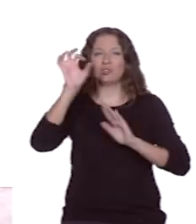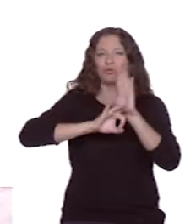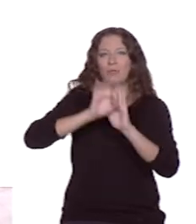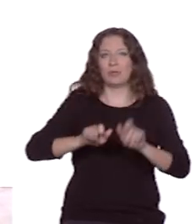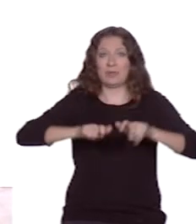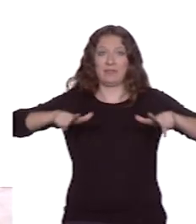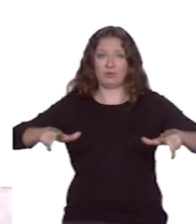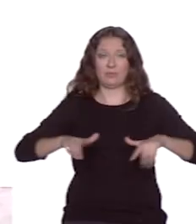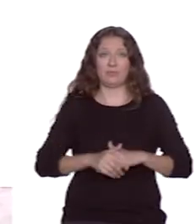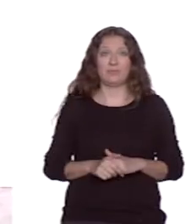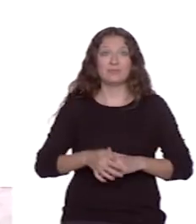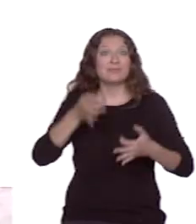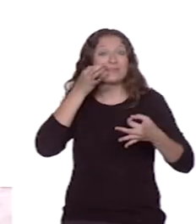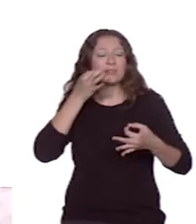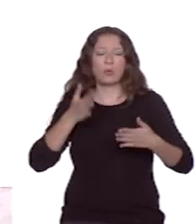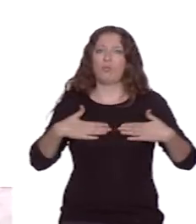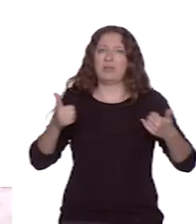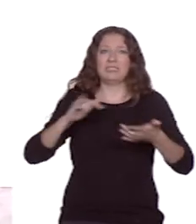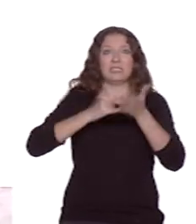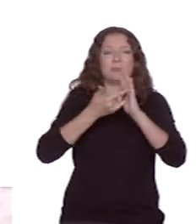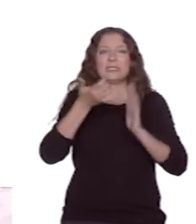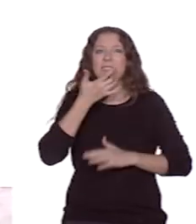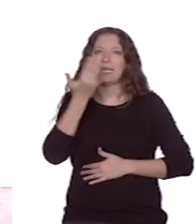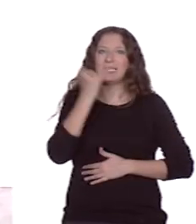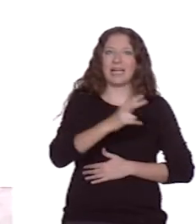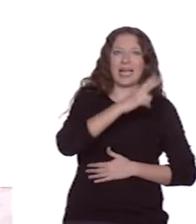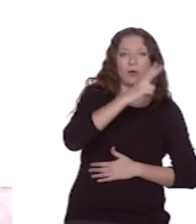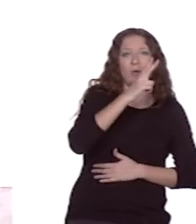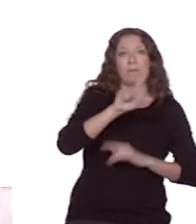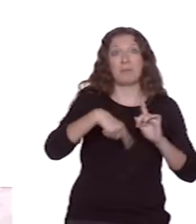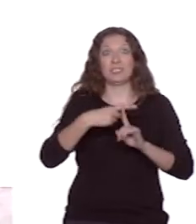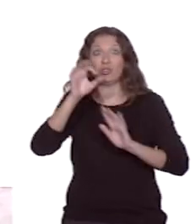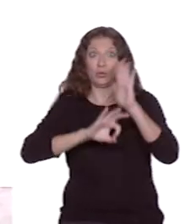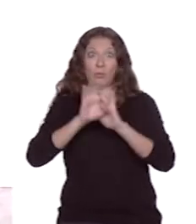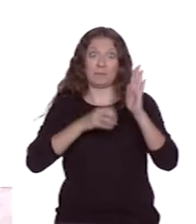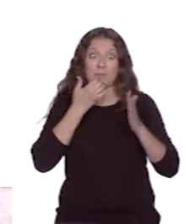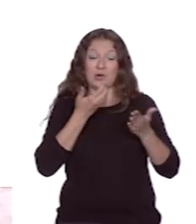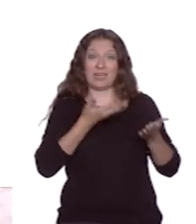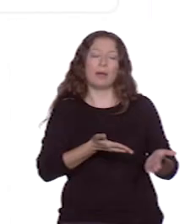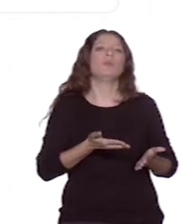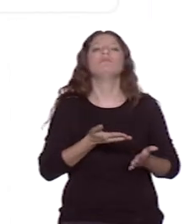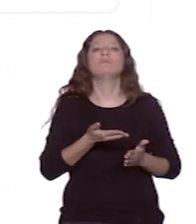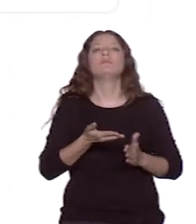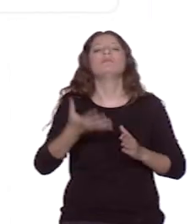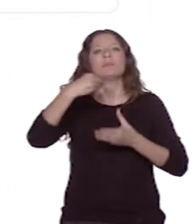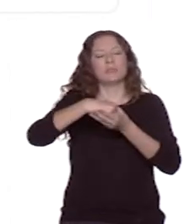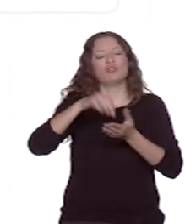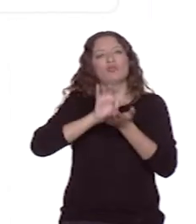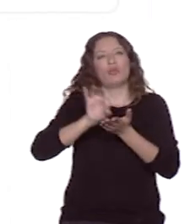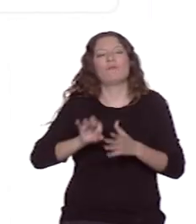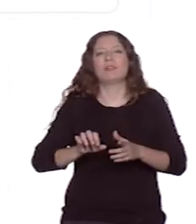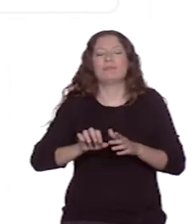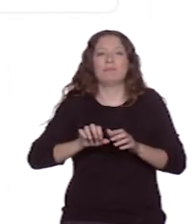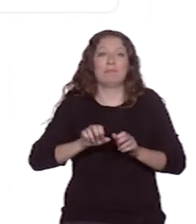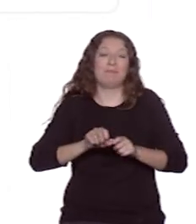cualquier sistema compuesto de hardware y de software, como este, contiene software de plataforma. Por tanto, la